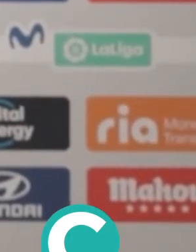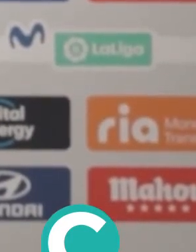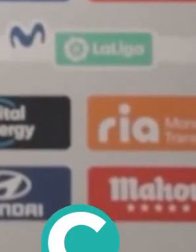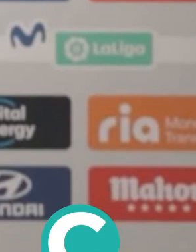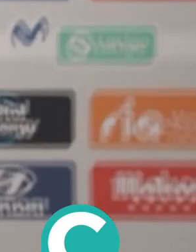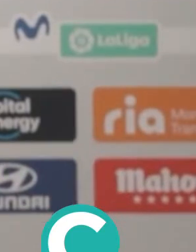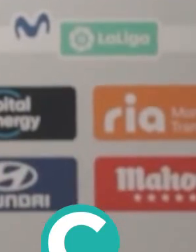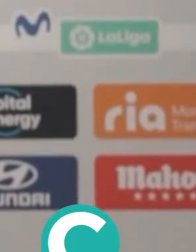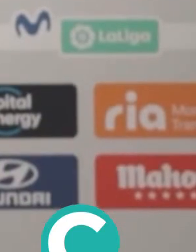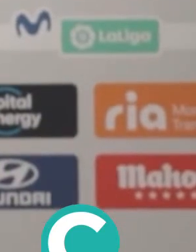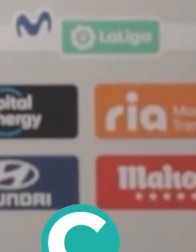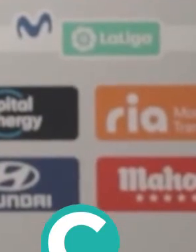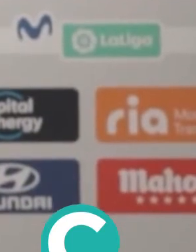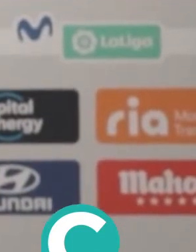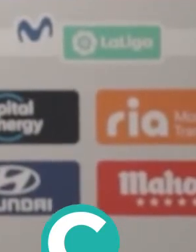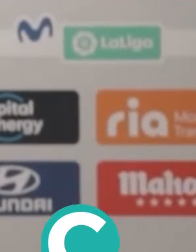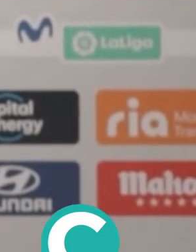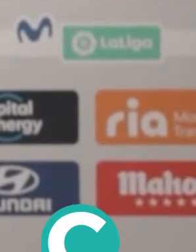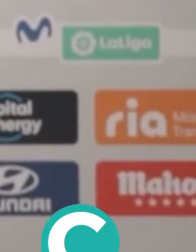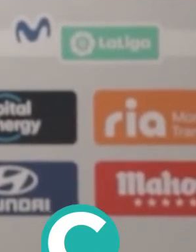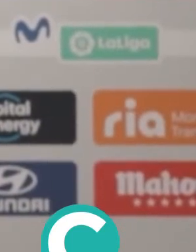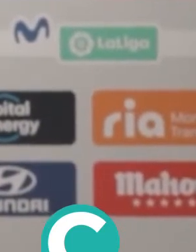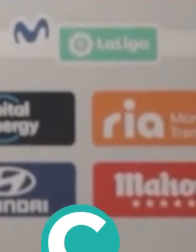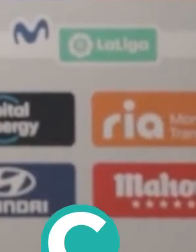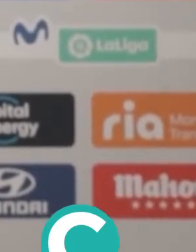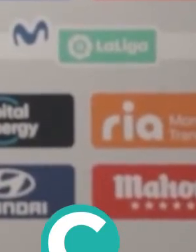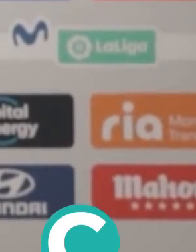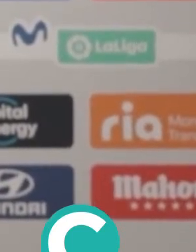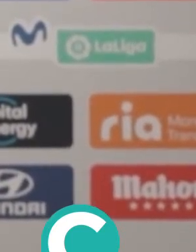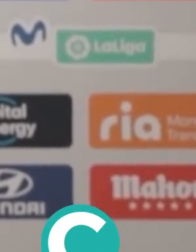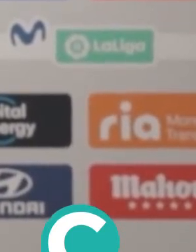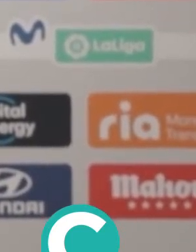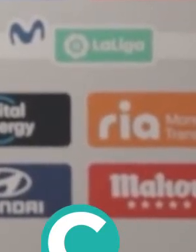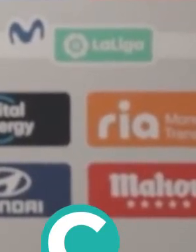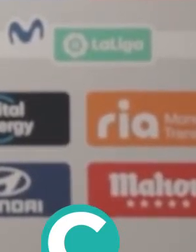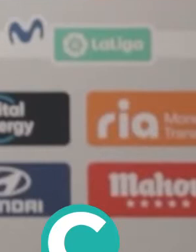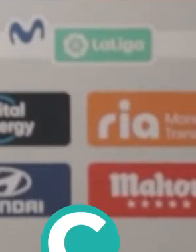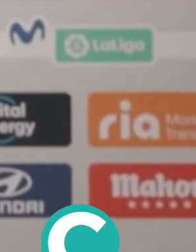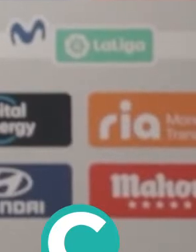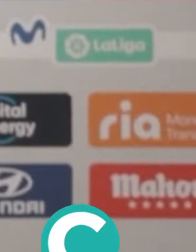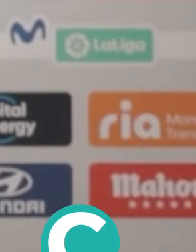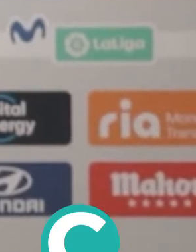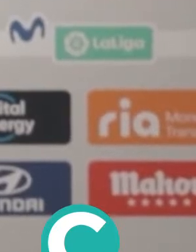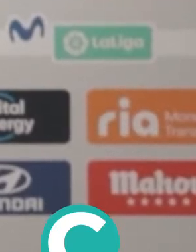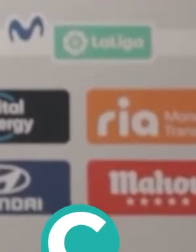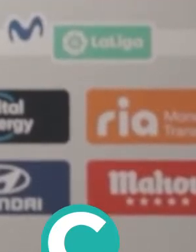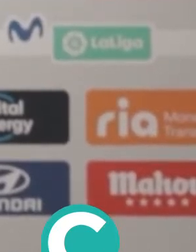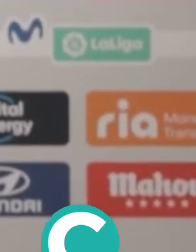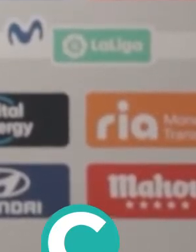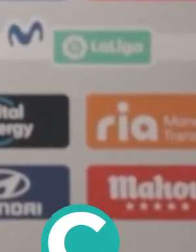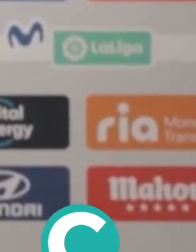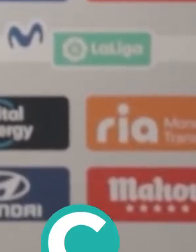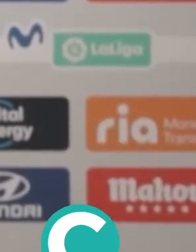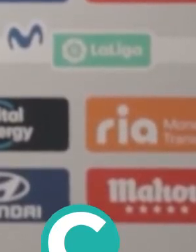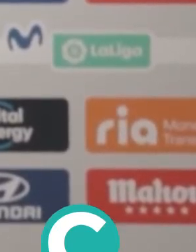Osama que Sí, como te dije, cuando jugamos contra grandes equipos a veces necesitan una gran oportunidad y pueden ganar. Así